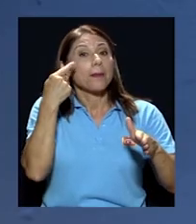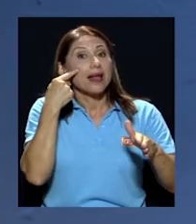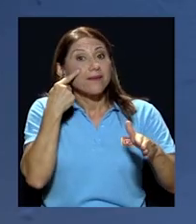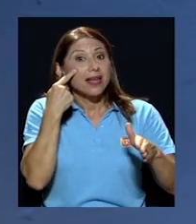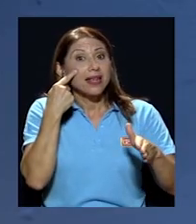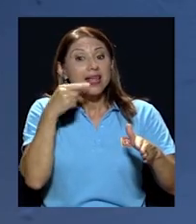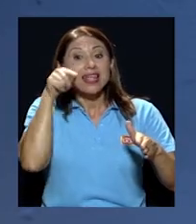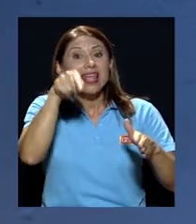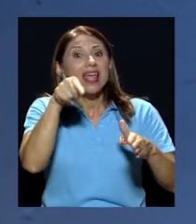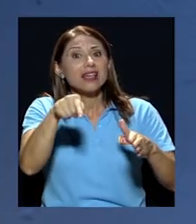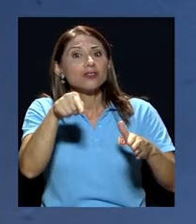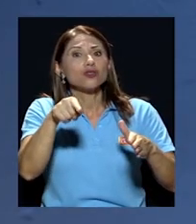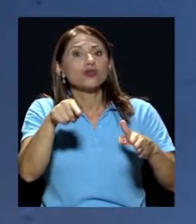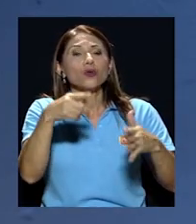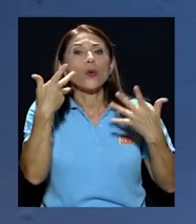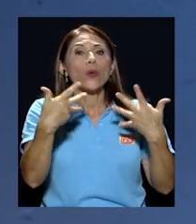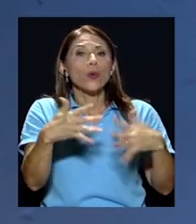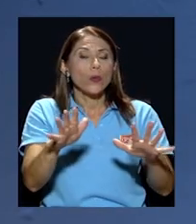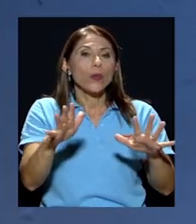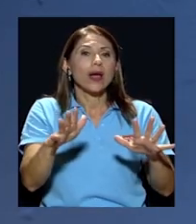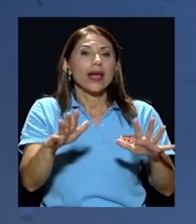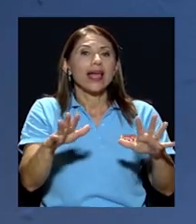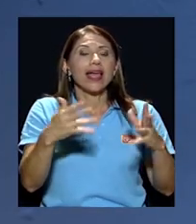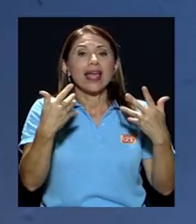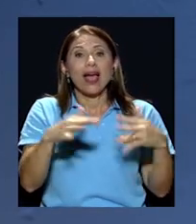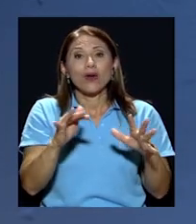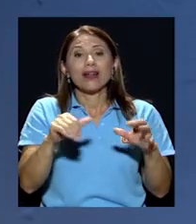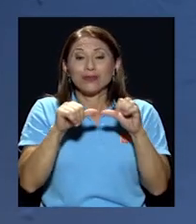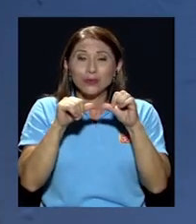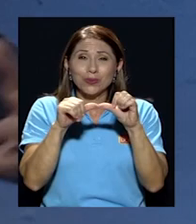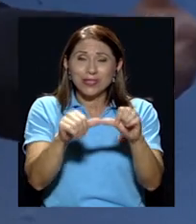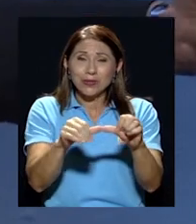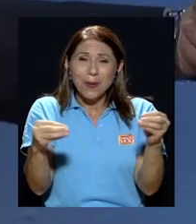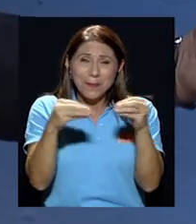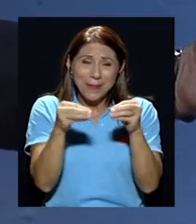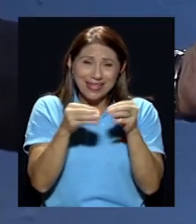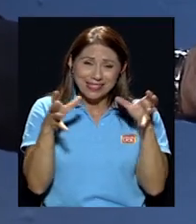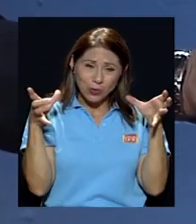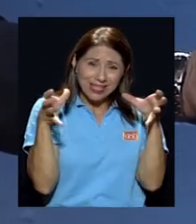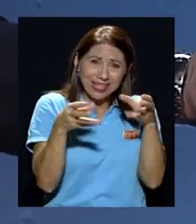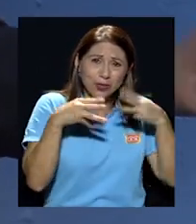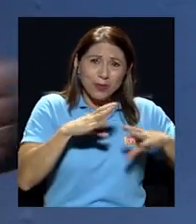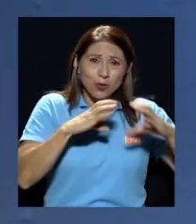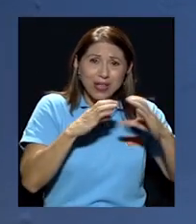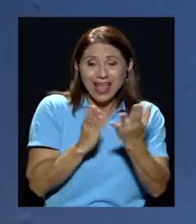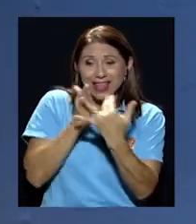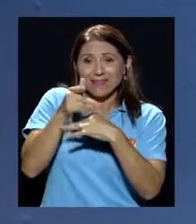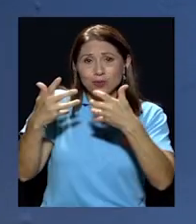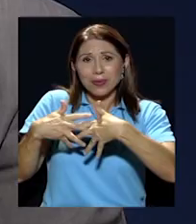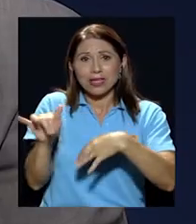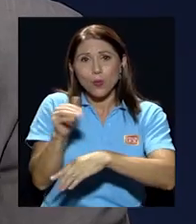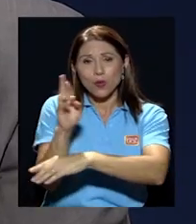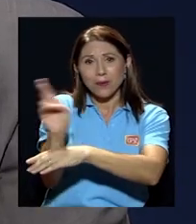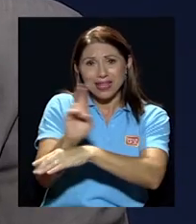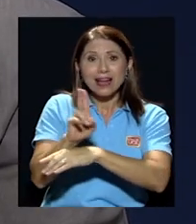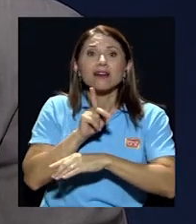mayor concentración todavía de medios a través de una empresa como Repretel realmente haya una apertura de medios de comunicación por